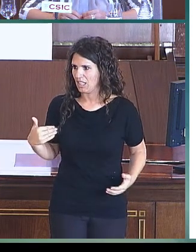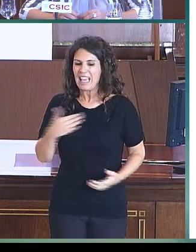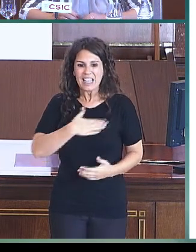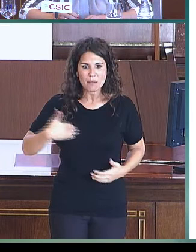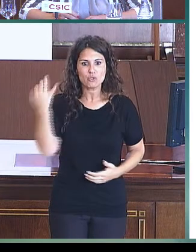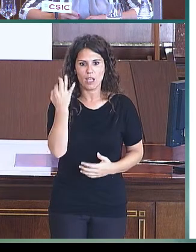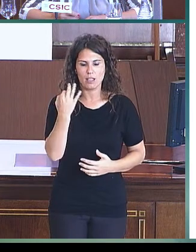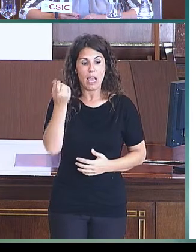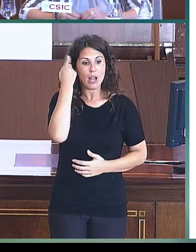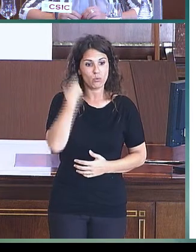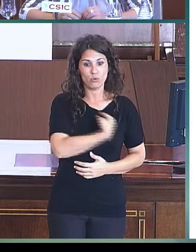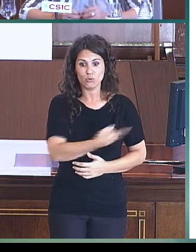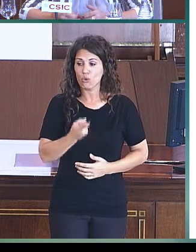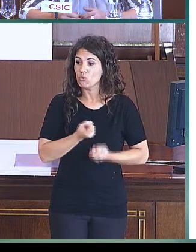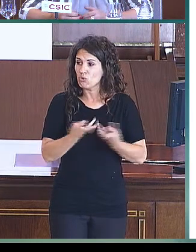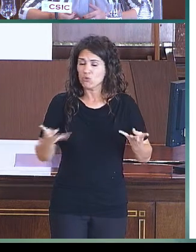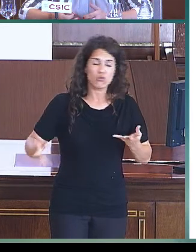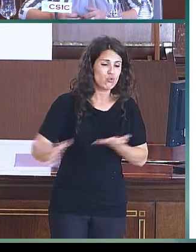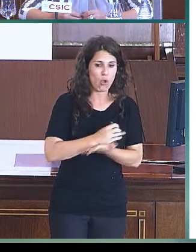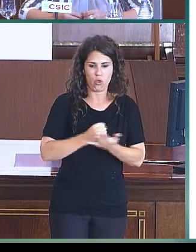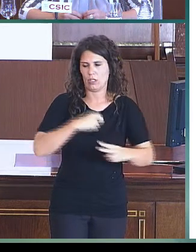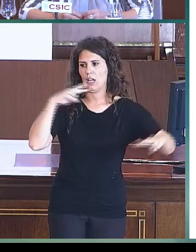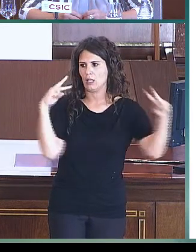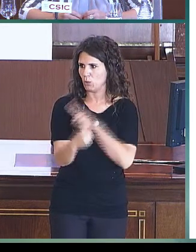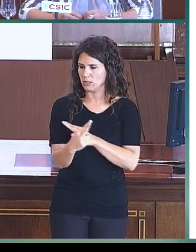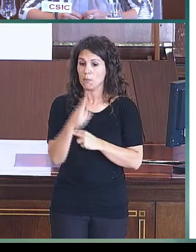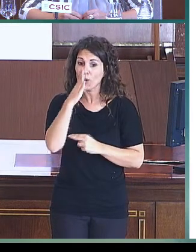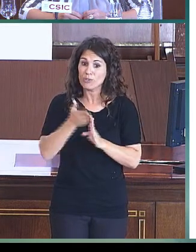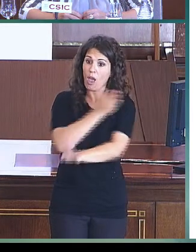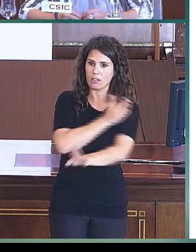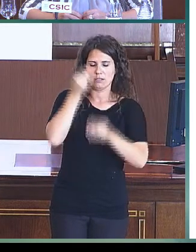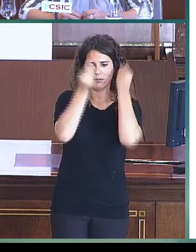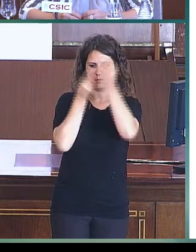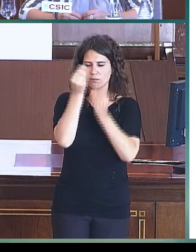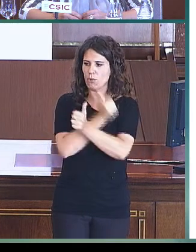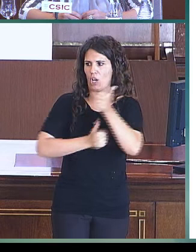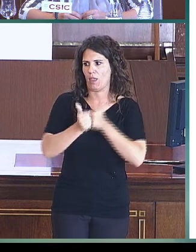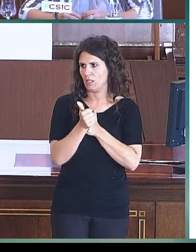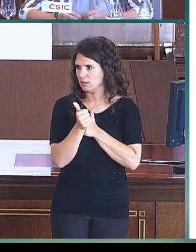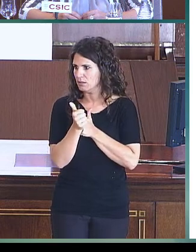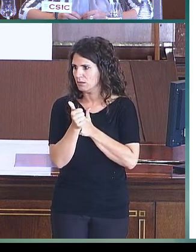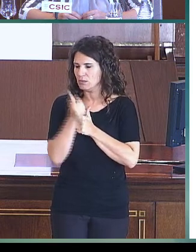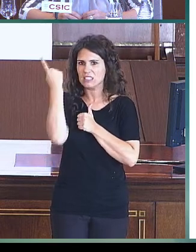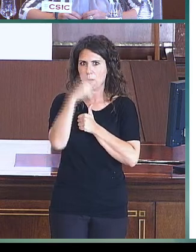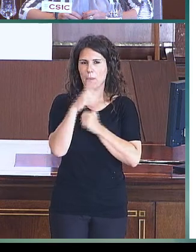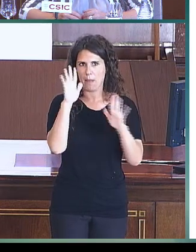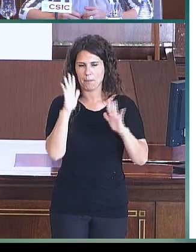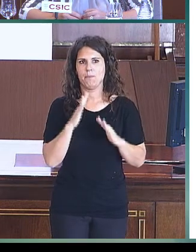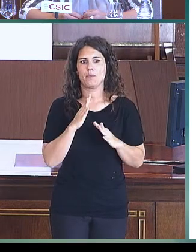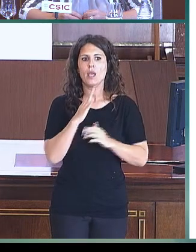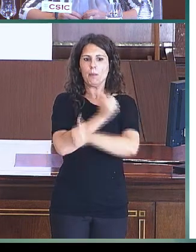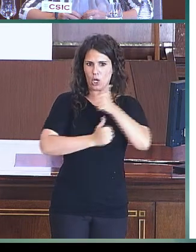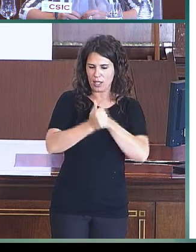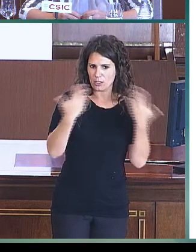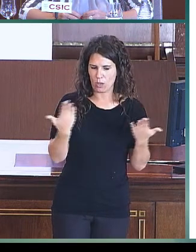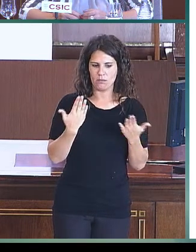alumnado, para ello fijamos nuestras prioridades en la manera de presentar el currículum, en